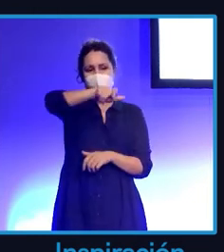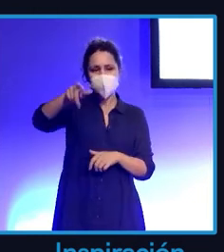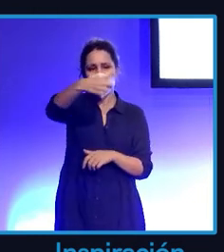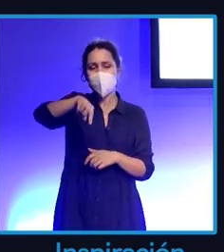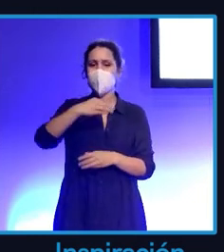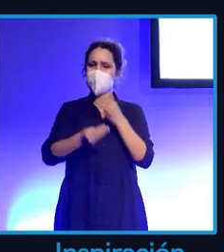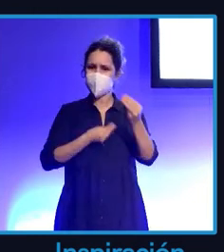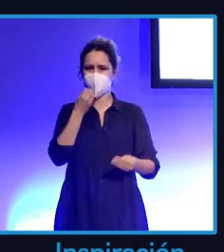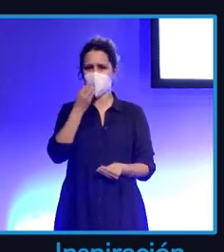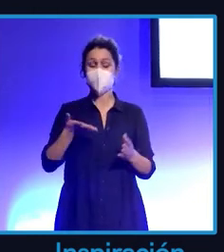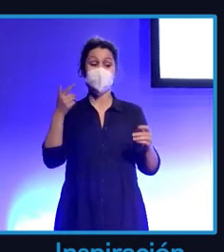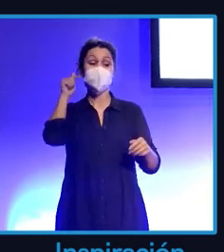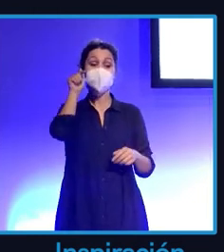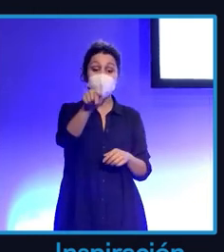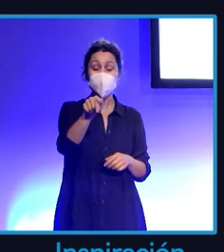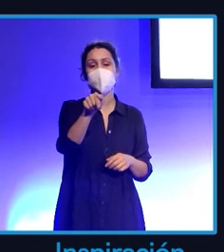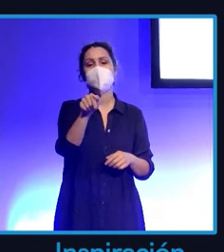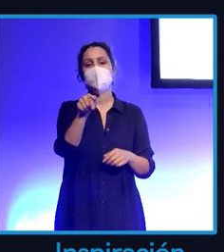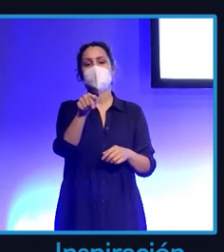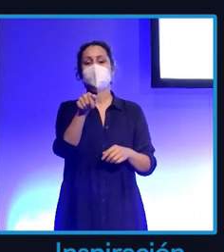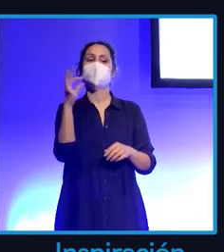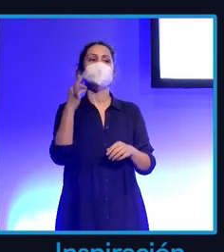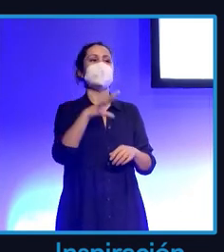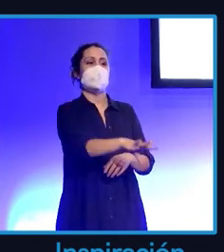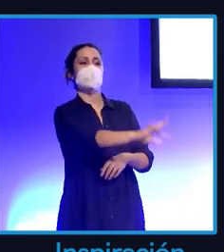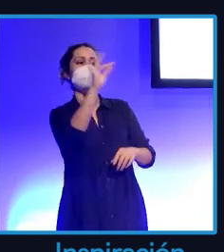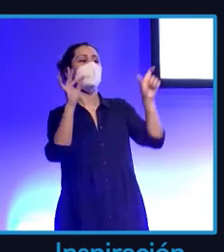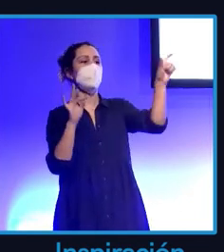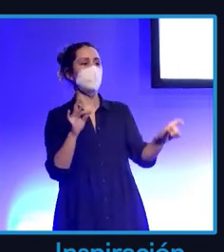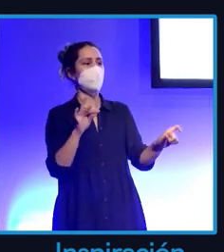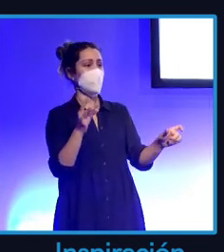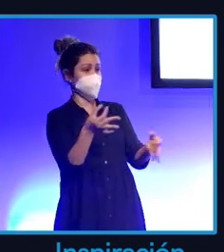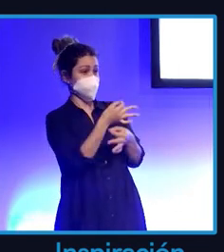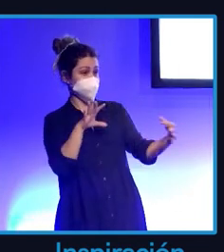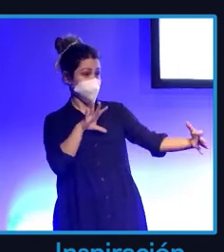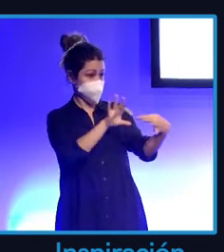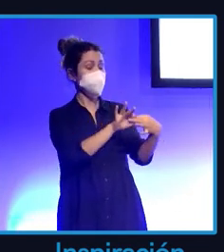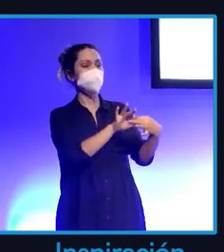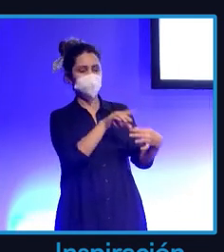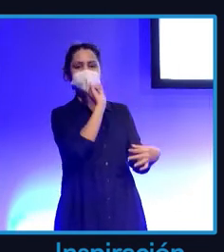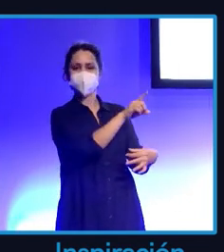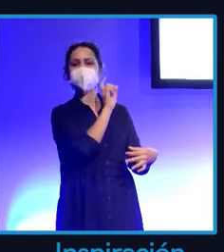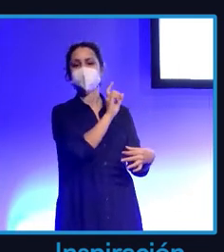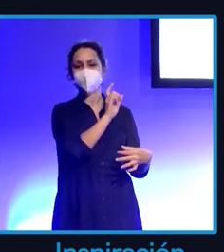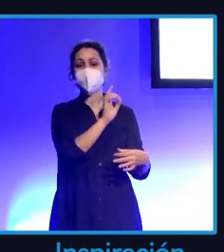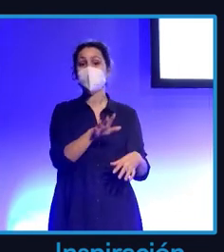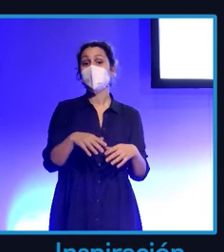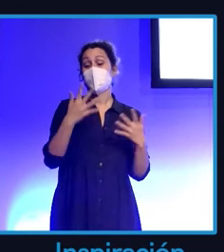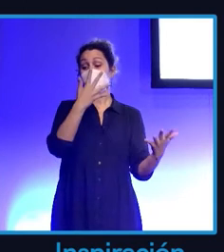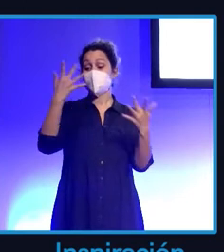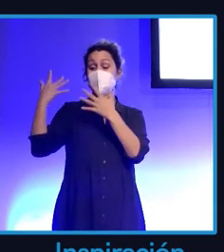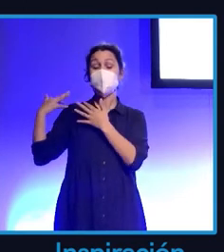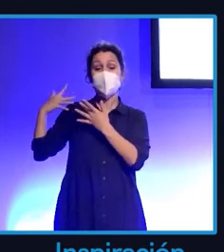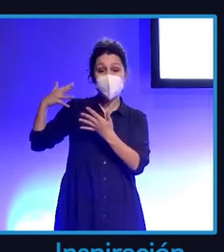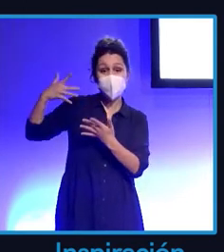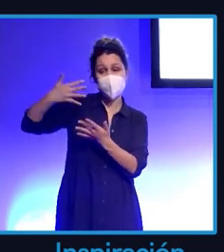muy bien. Tú tienes que encontrar la persona con la que le sientas identificada. Entonces, haciendo esta evolución a lo largo de estos 10 años, que son